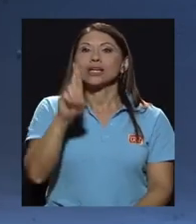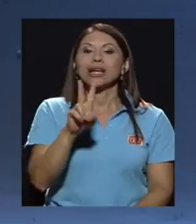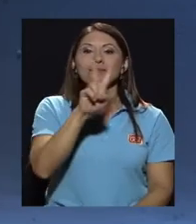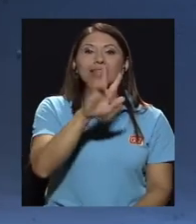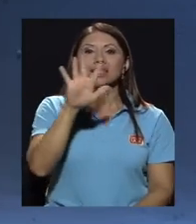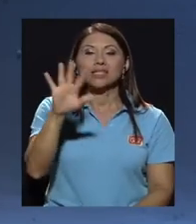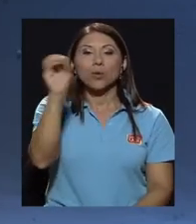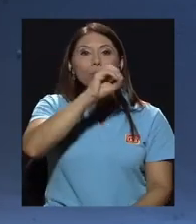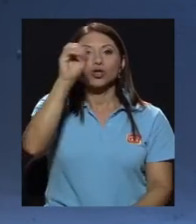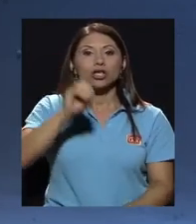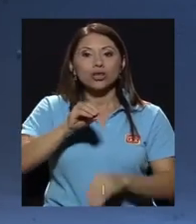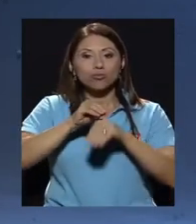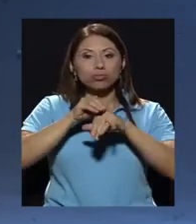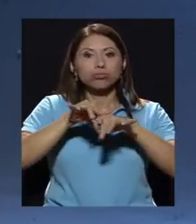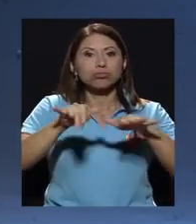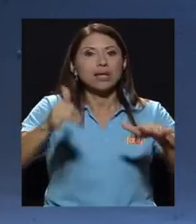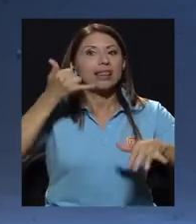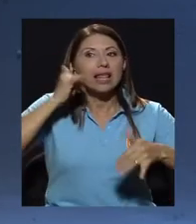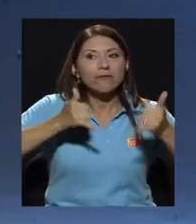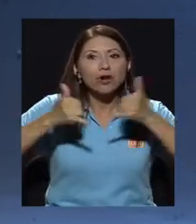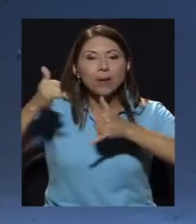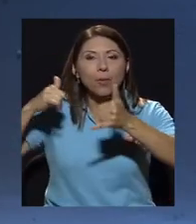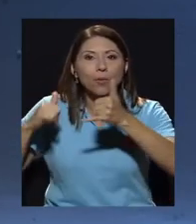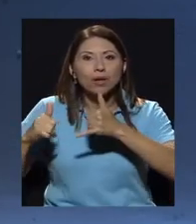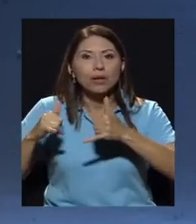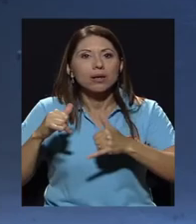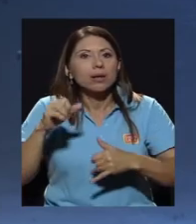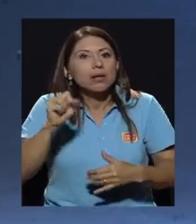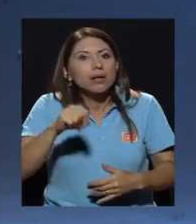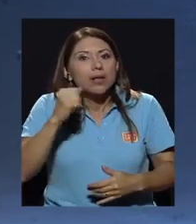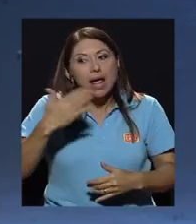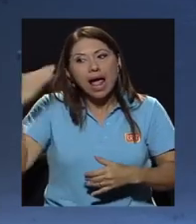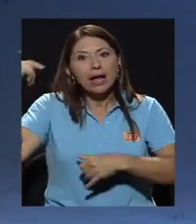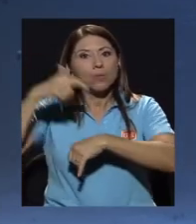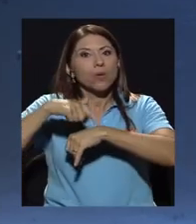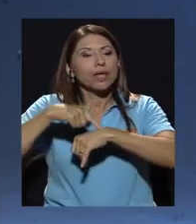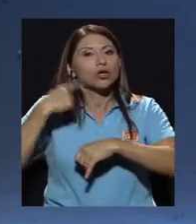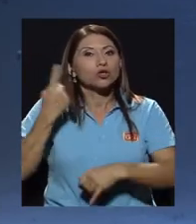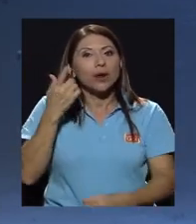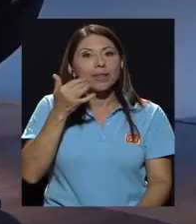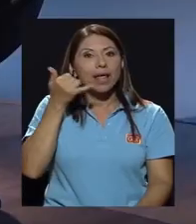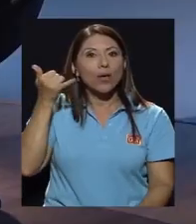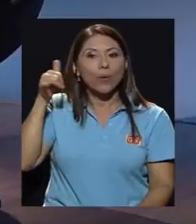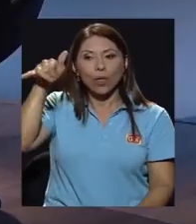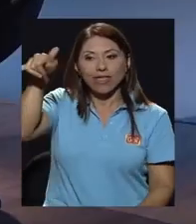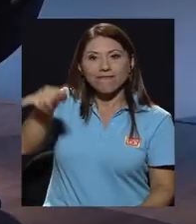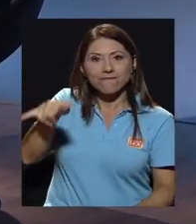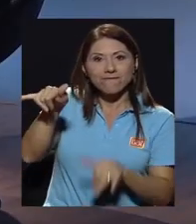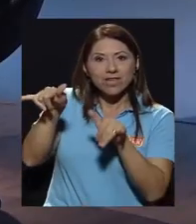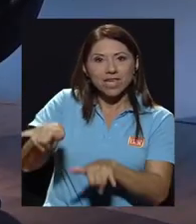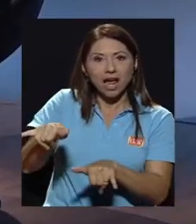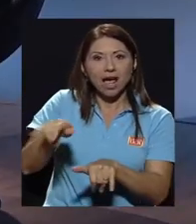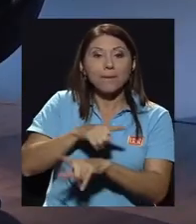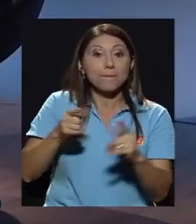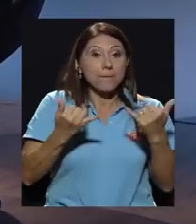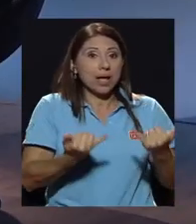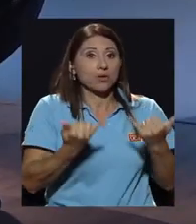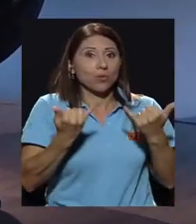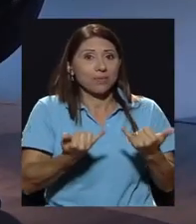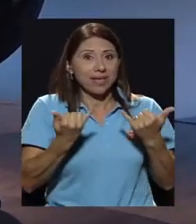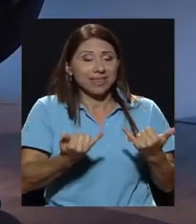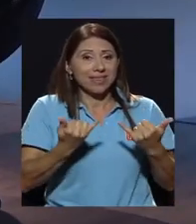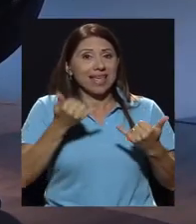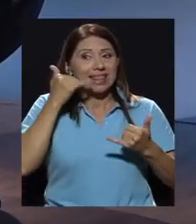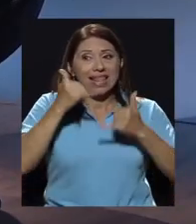penetración en telefonía móvil claro porque en ese momento lo que había era la telefonía fija ¿verdad? sin embargo actualmente la